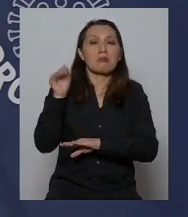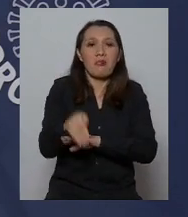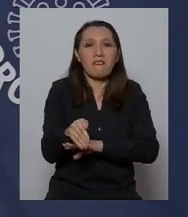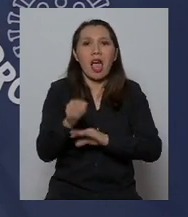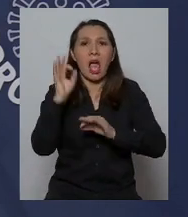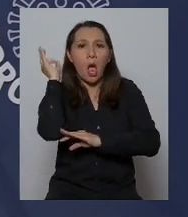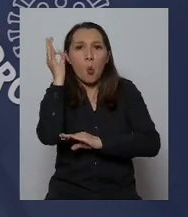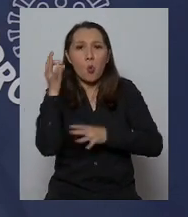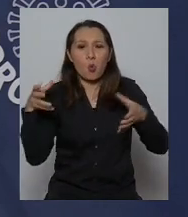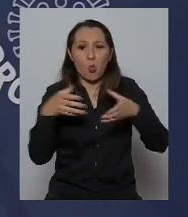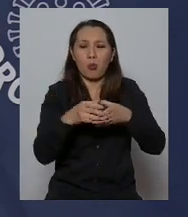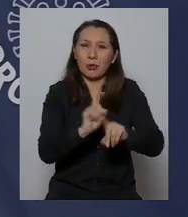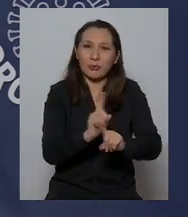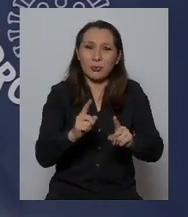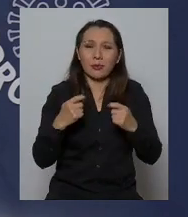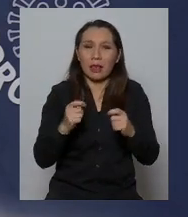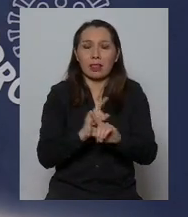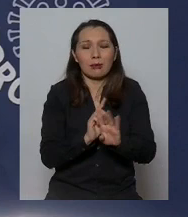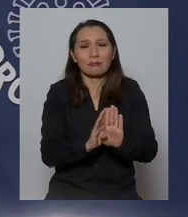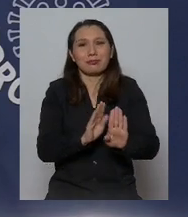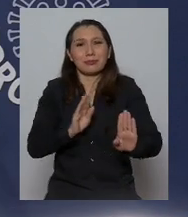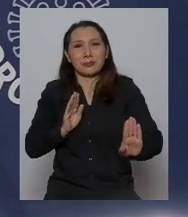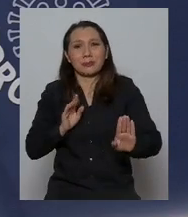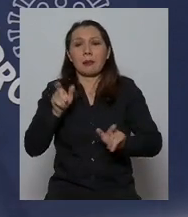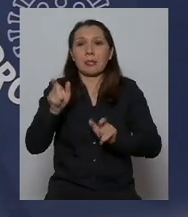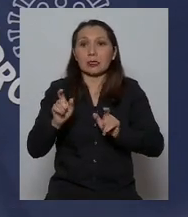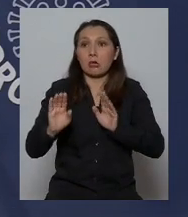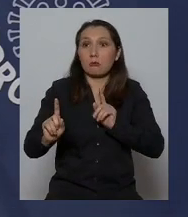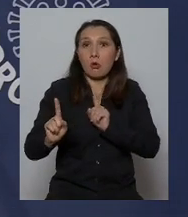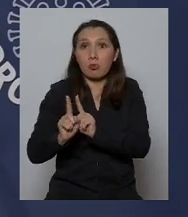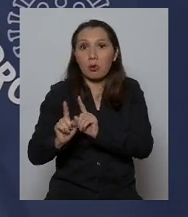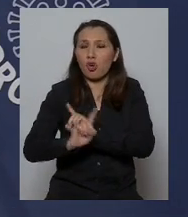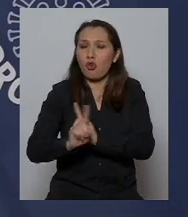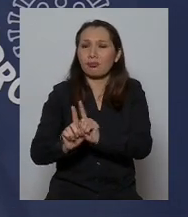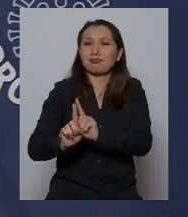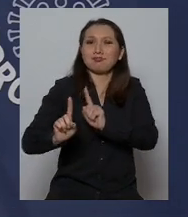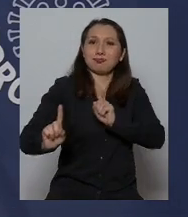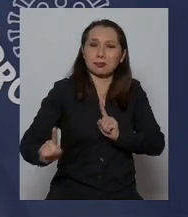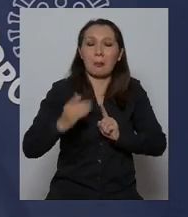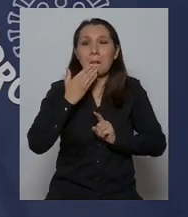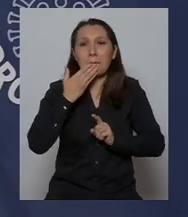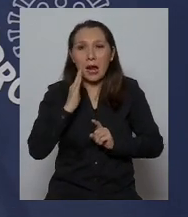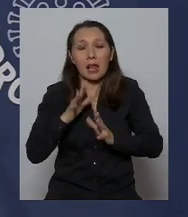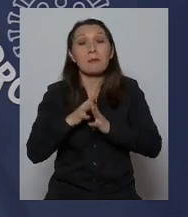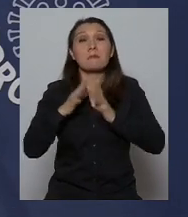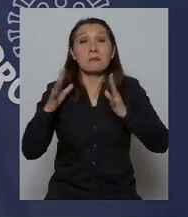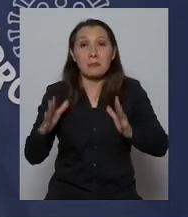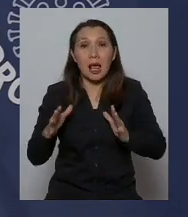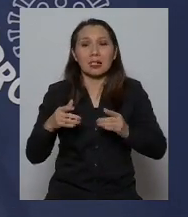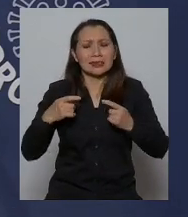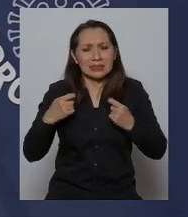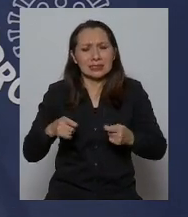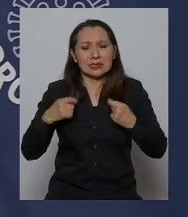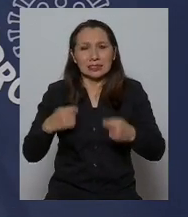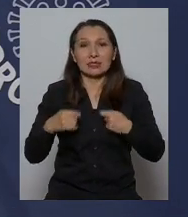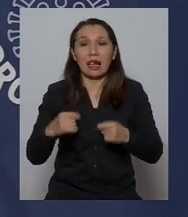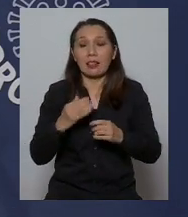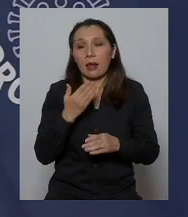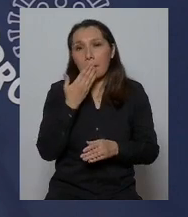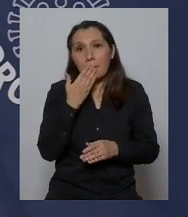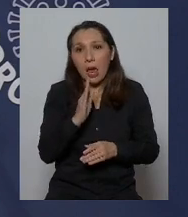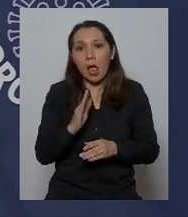evitar el contacto con otras personas y sobre todo sobre todo tratar de